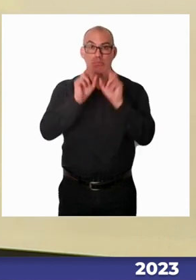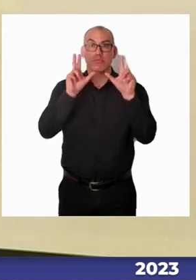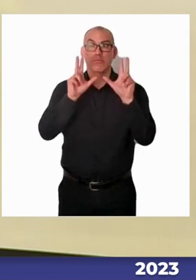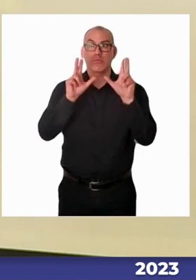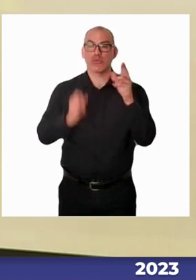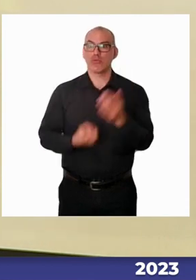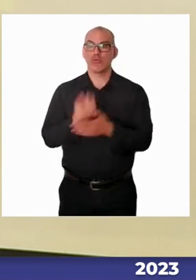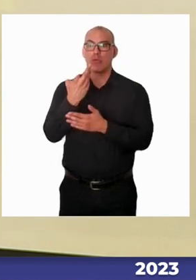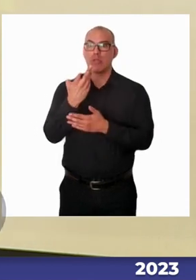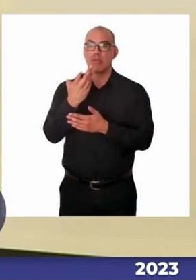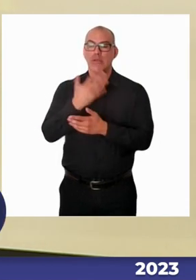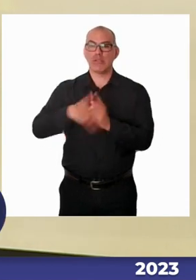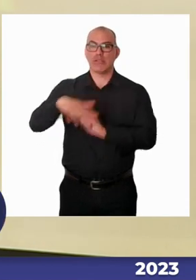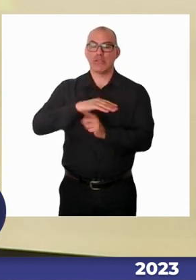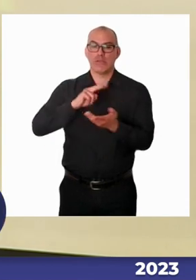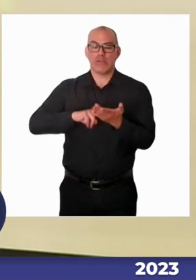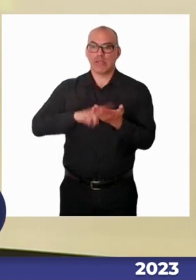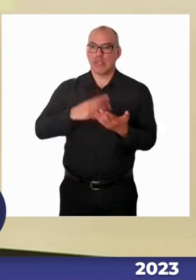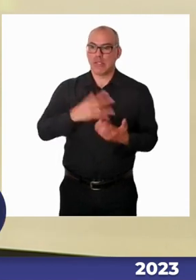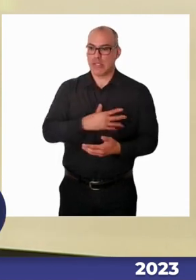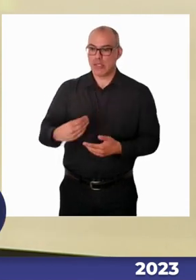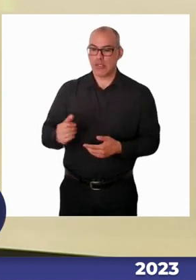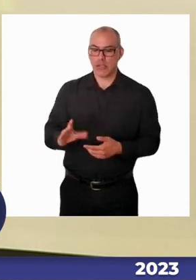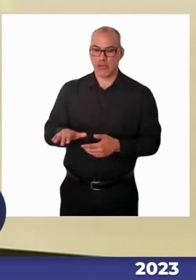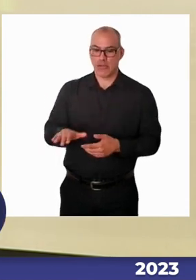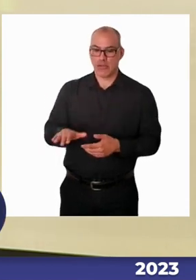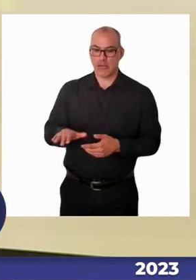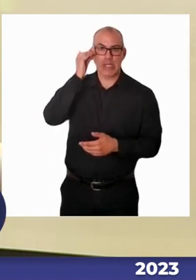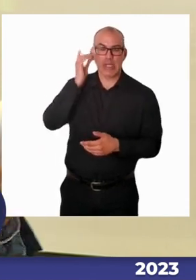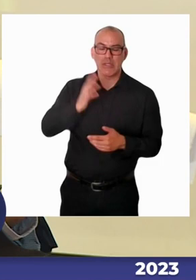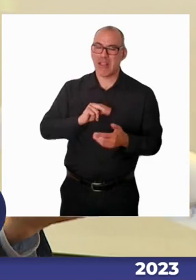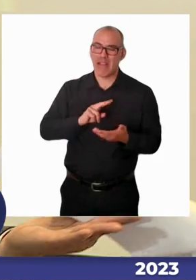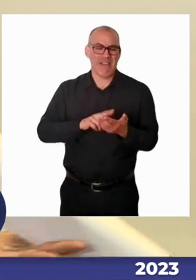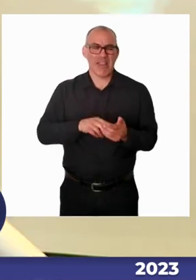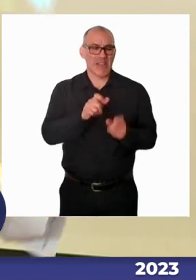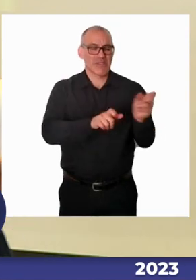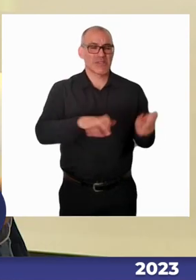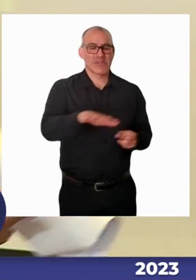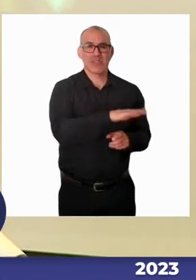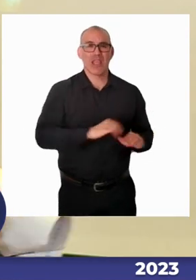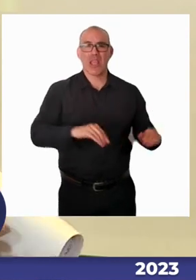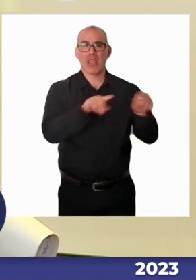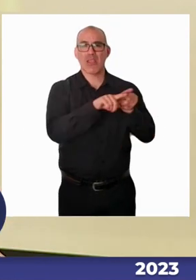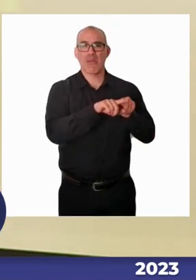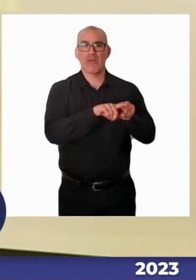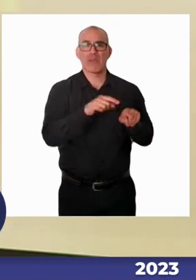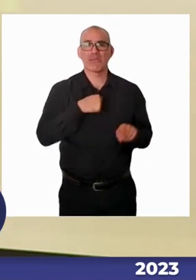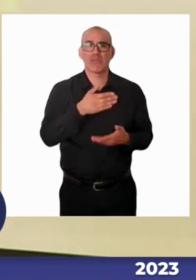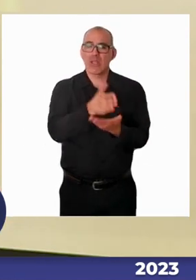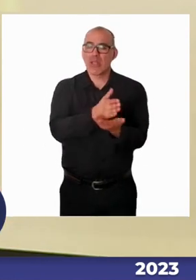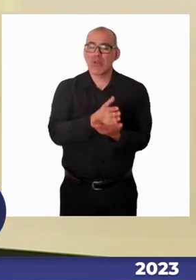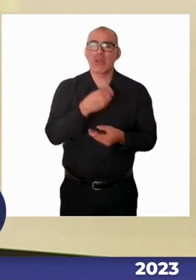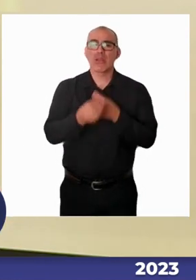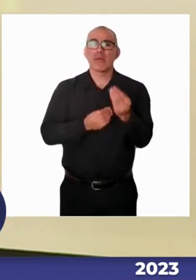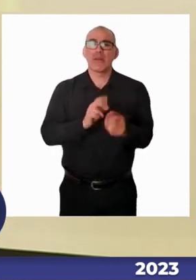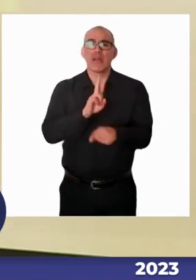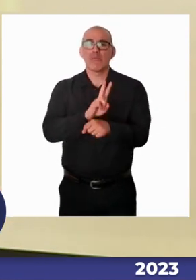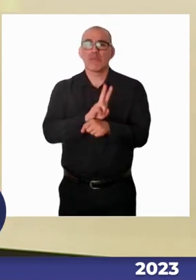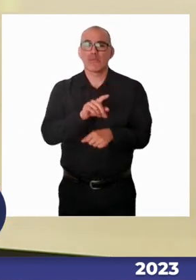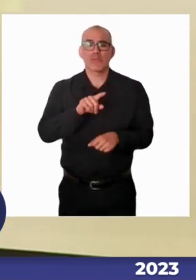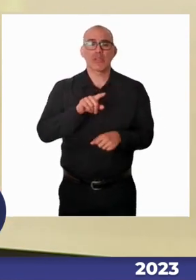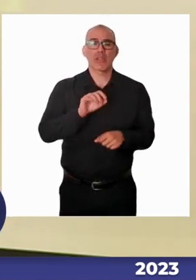escolar que han hecho un aporte, sin duda que sí, a la integración, a entender que hay que incorporar. Por eso yo quiero